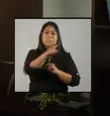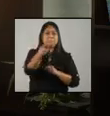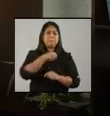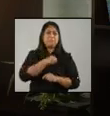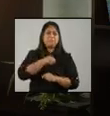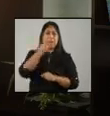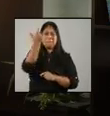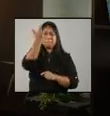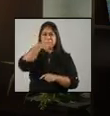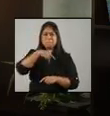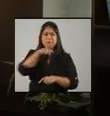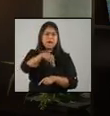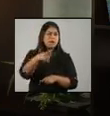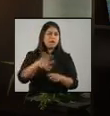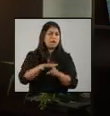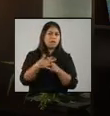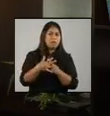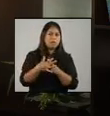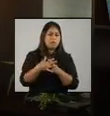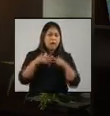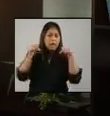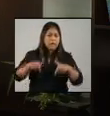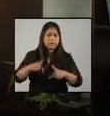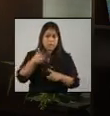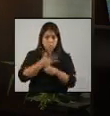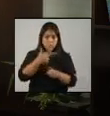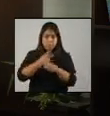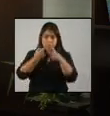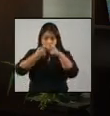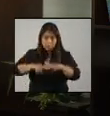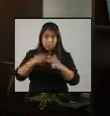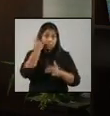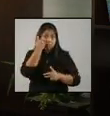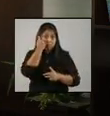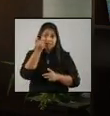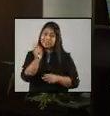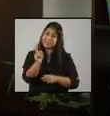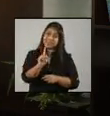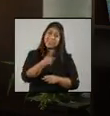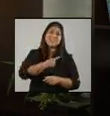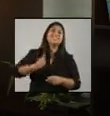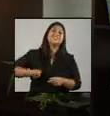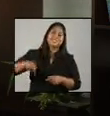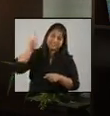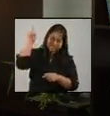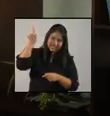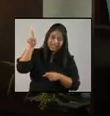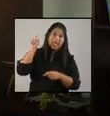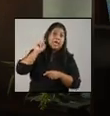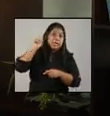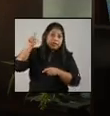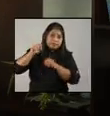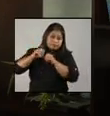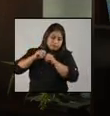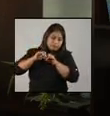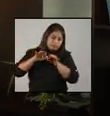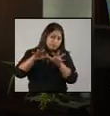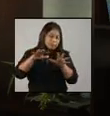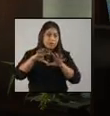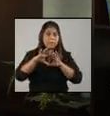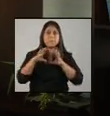de esta situación, que no nació en el país, nació en el oriente del mundo e infectó a todo el mundo.